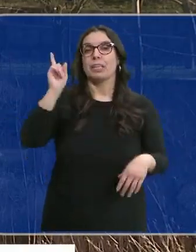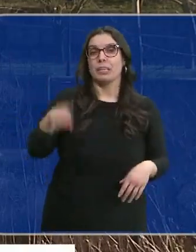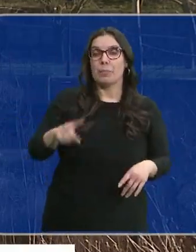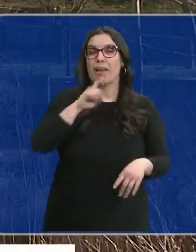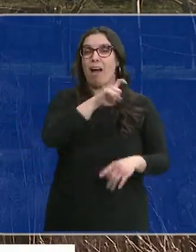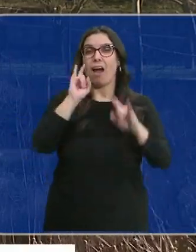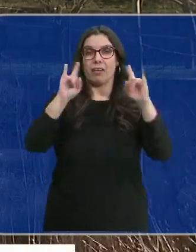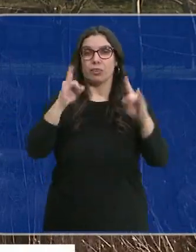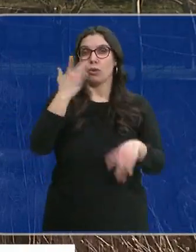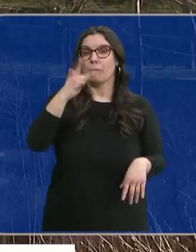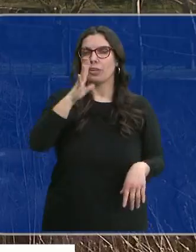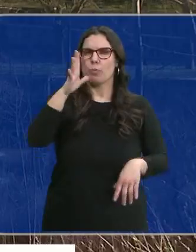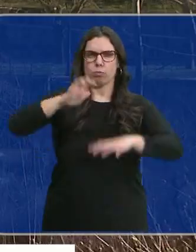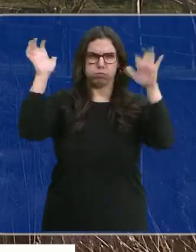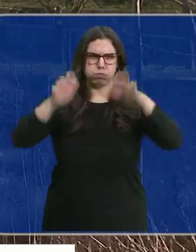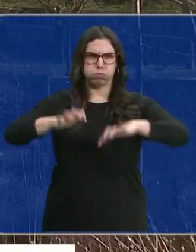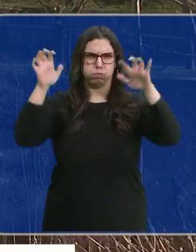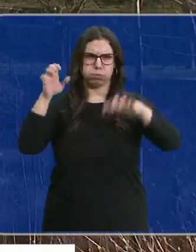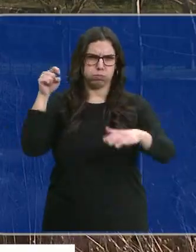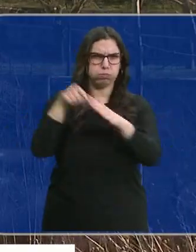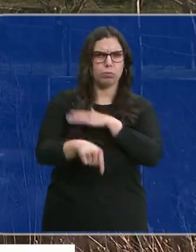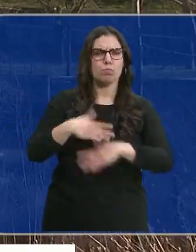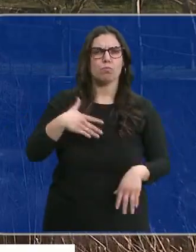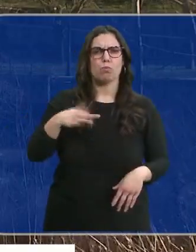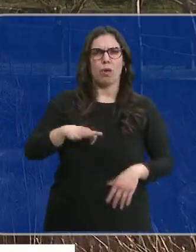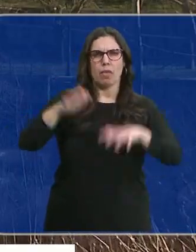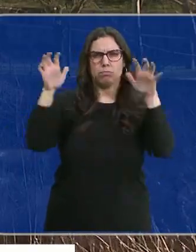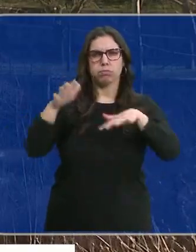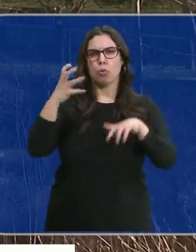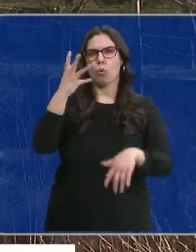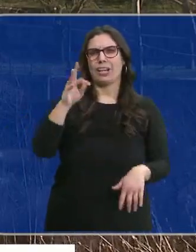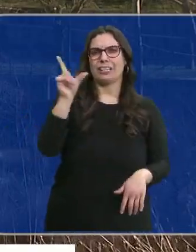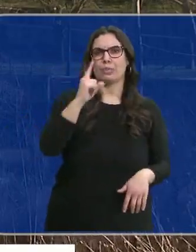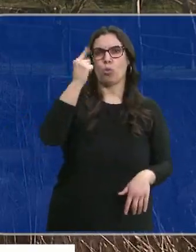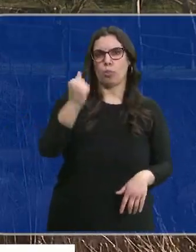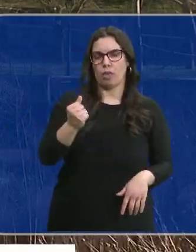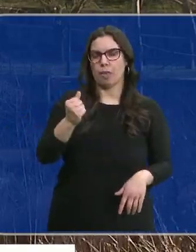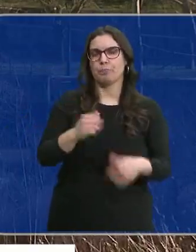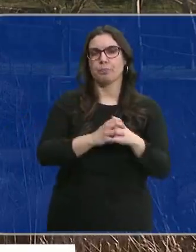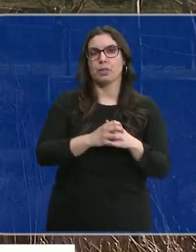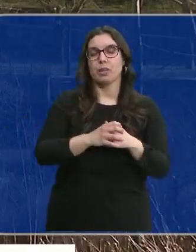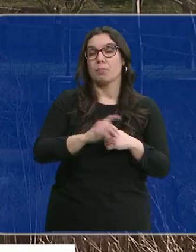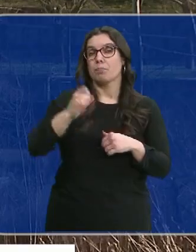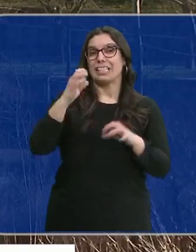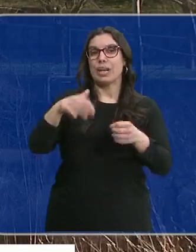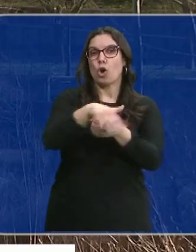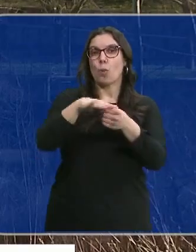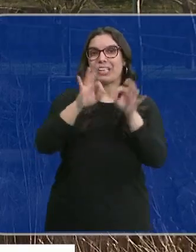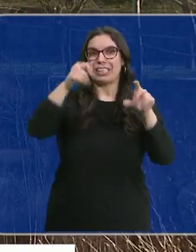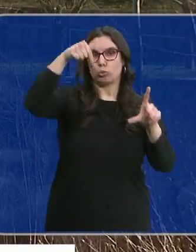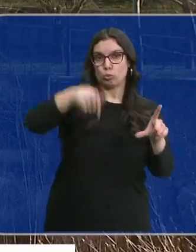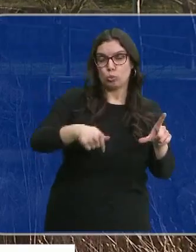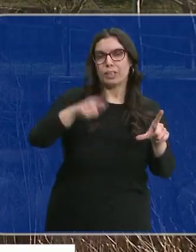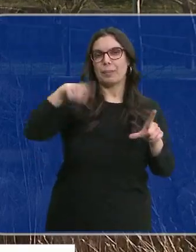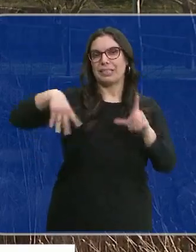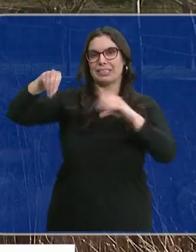el aviso amarillo por intensas lluvias que pueden descargar 40 litros en 24 horas, sobre todo en comarcas del sur y